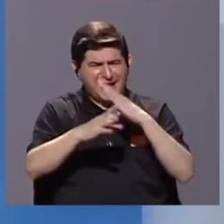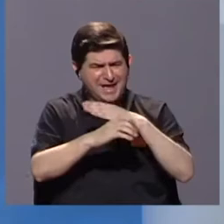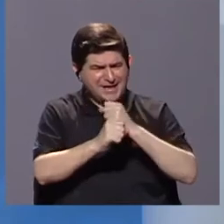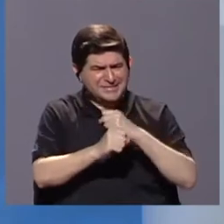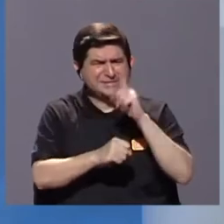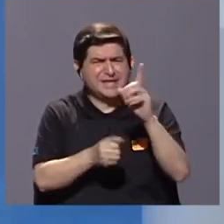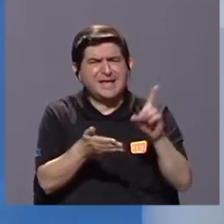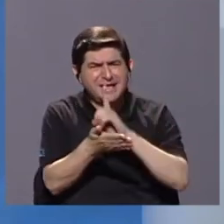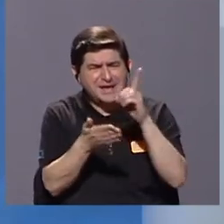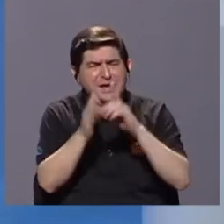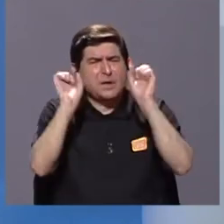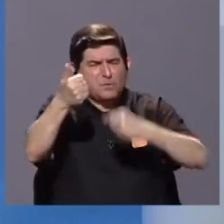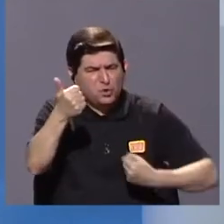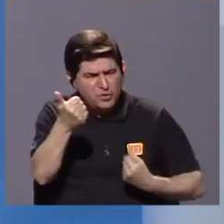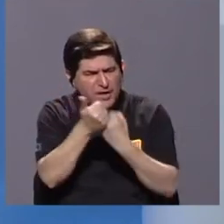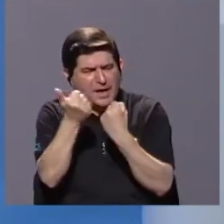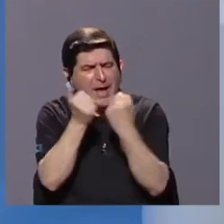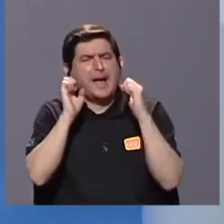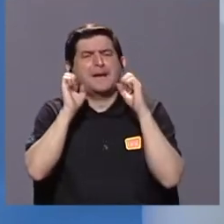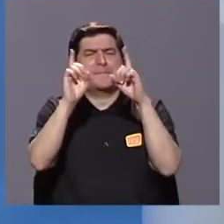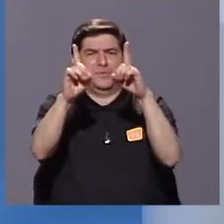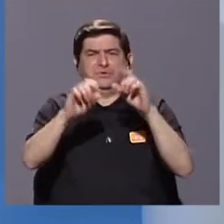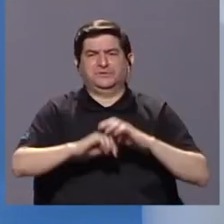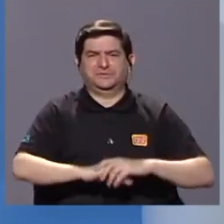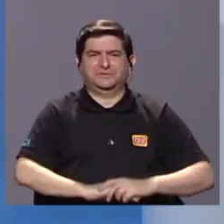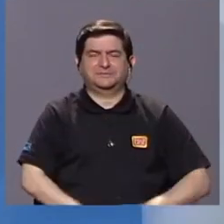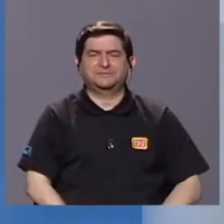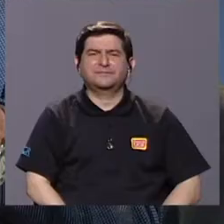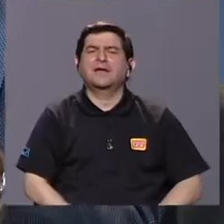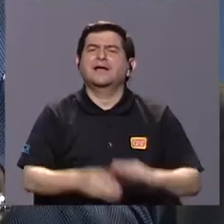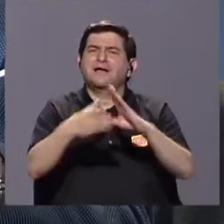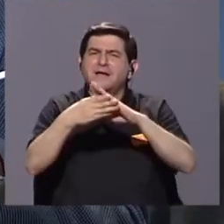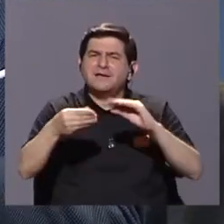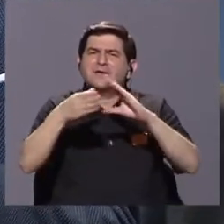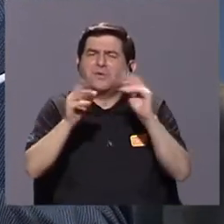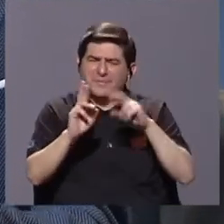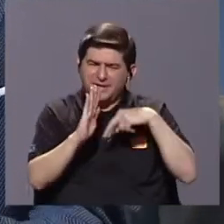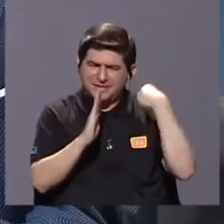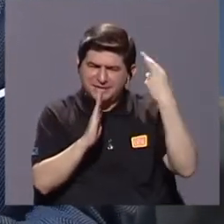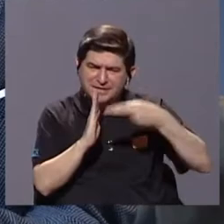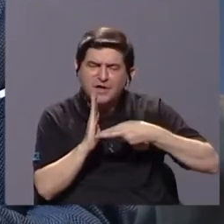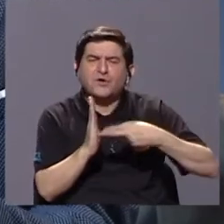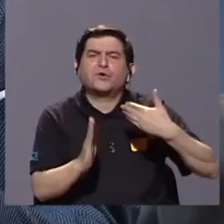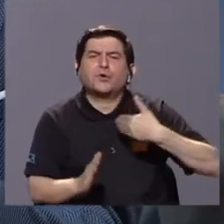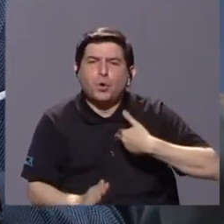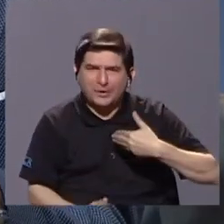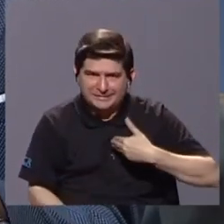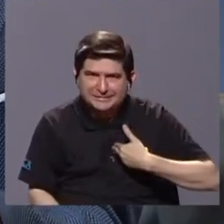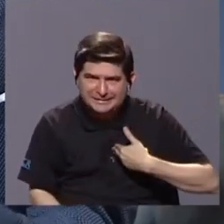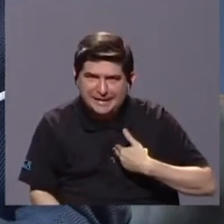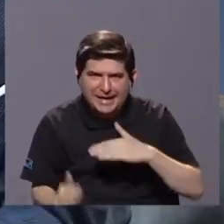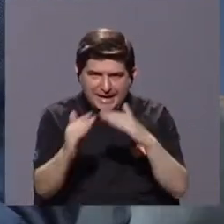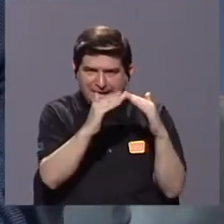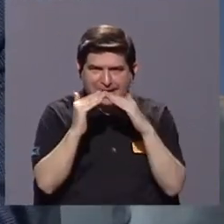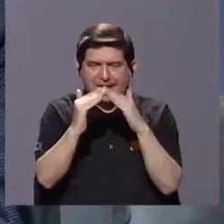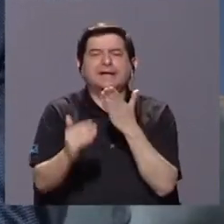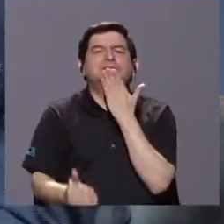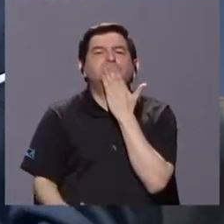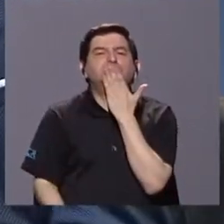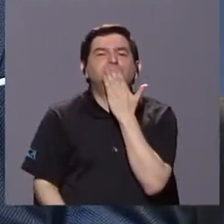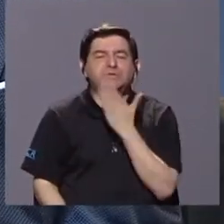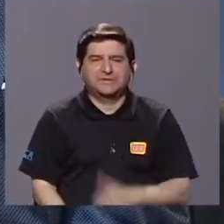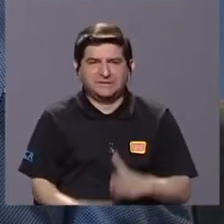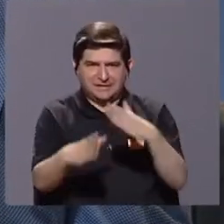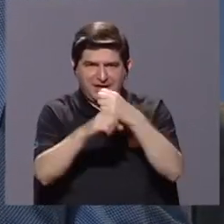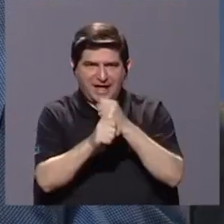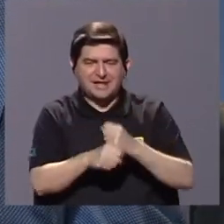diccionario que les sirviera de apoyo educativo. Qué interesante. Y coméntenos del papel propiamente de la comunidad indígena en